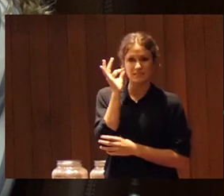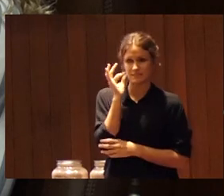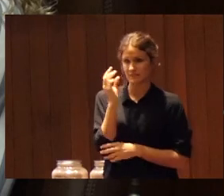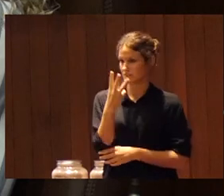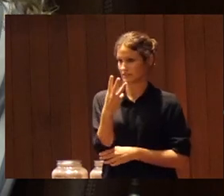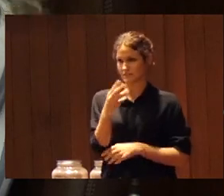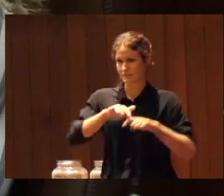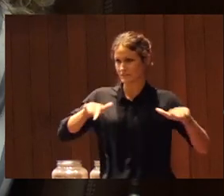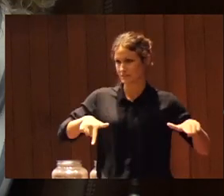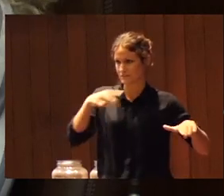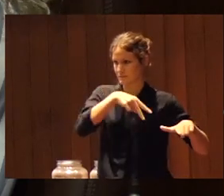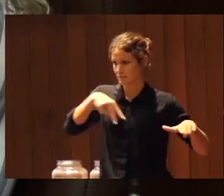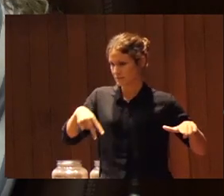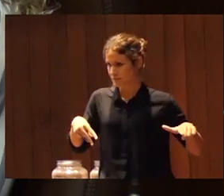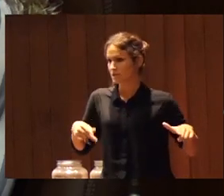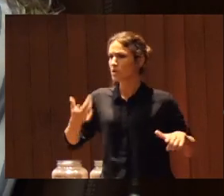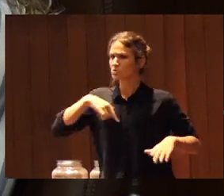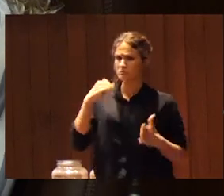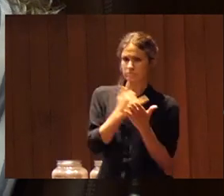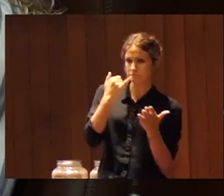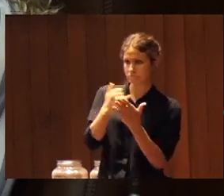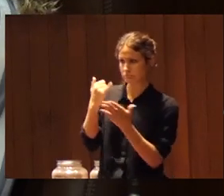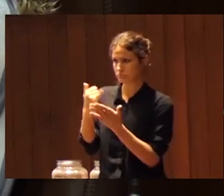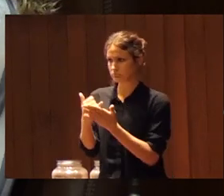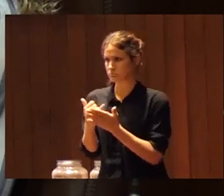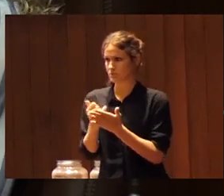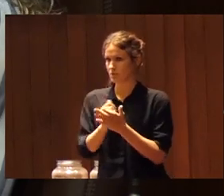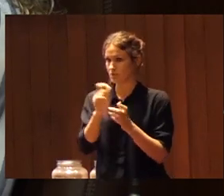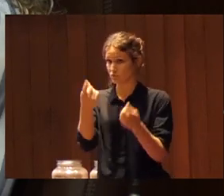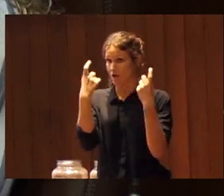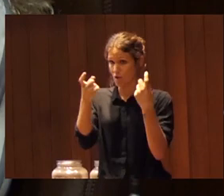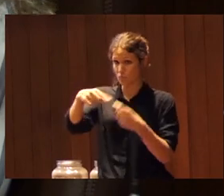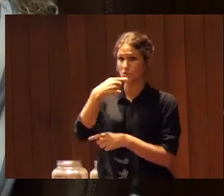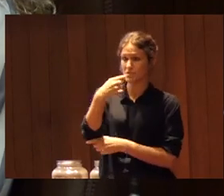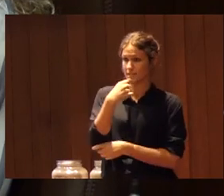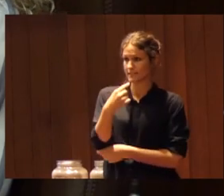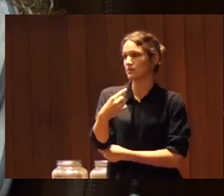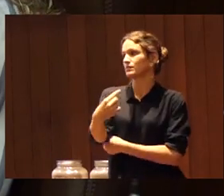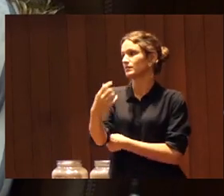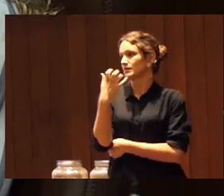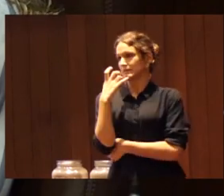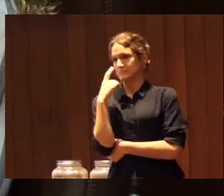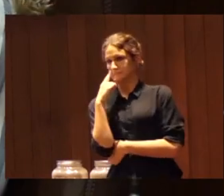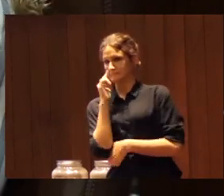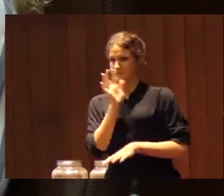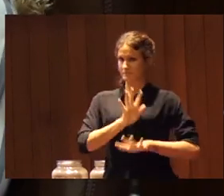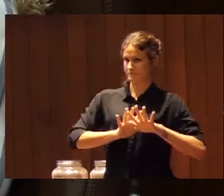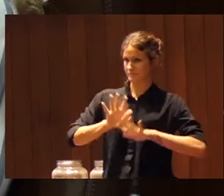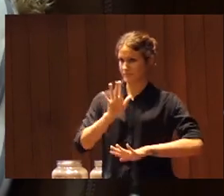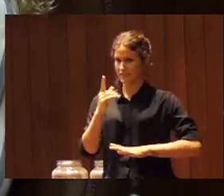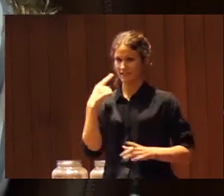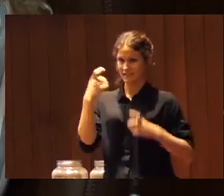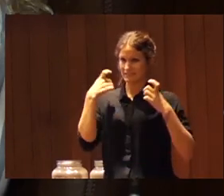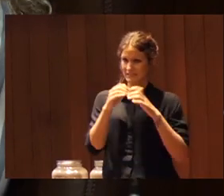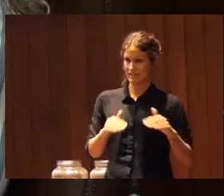pista estuvimos experimentando y era el propio alumnado el que nos decía empezamos pues para disimular dijimos bueno para que fuera equilibrado